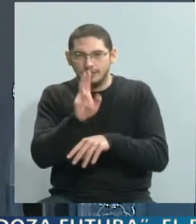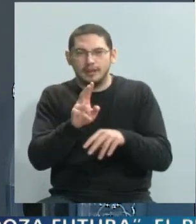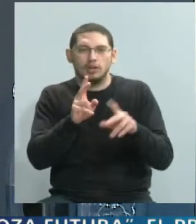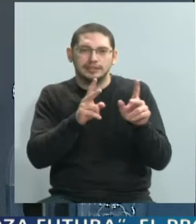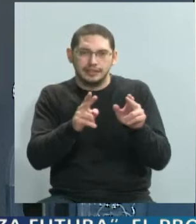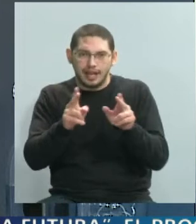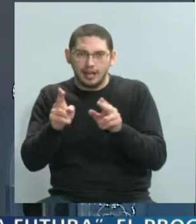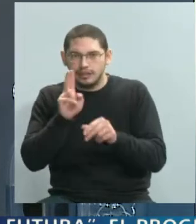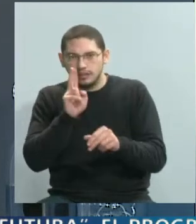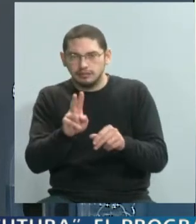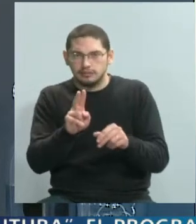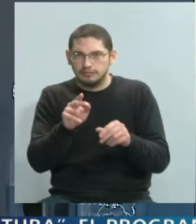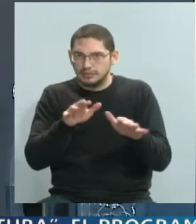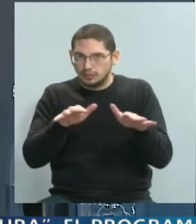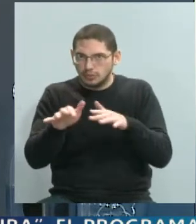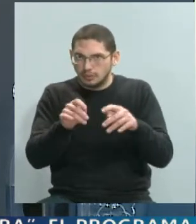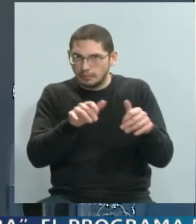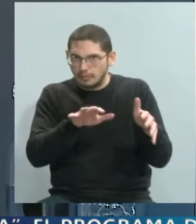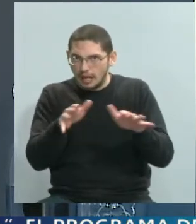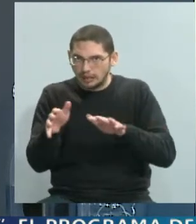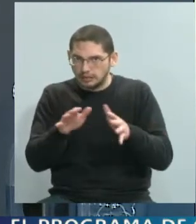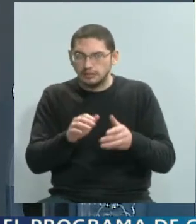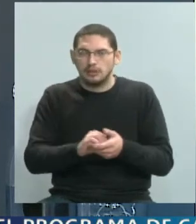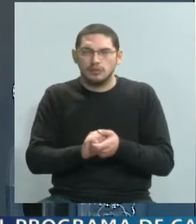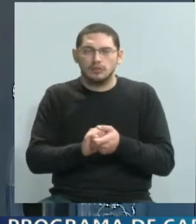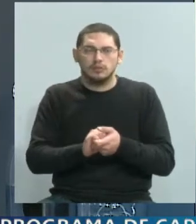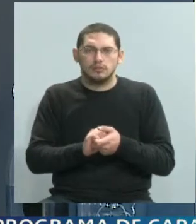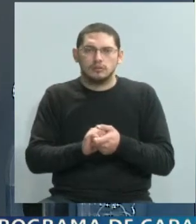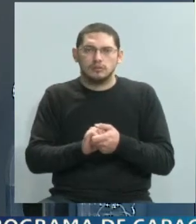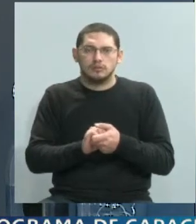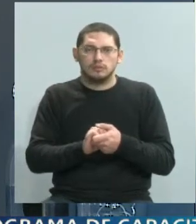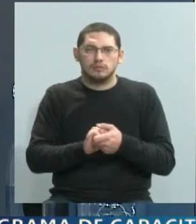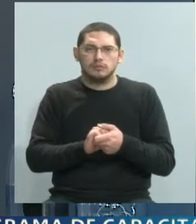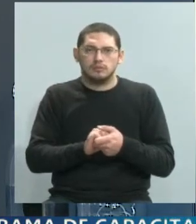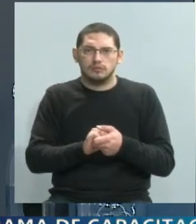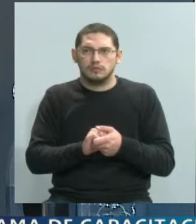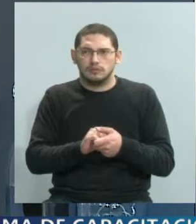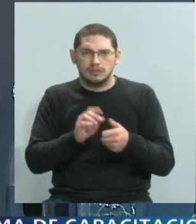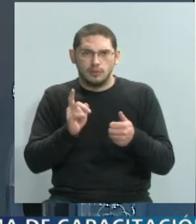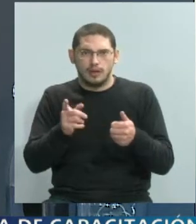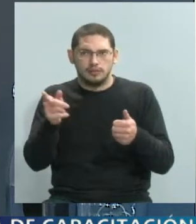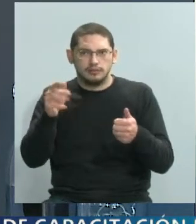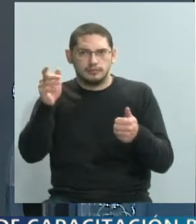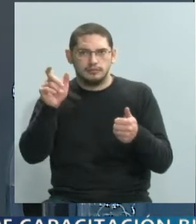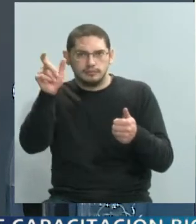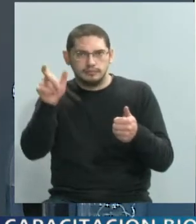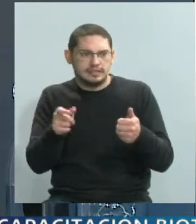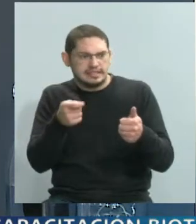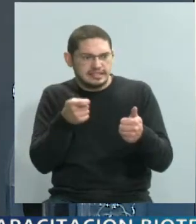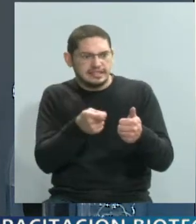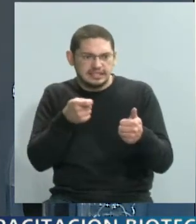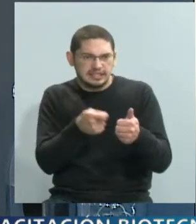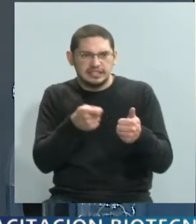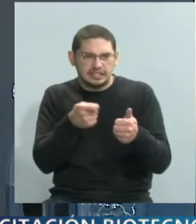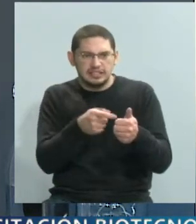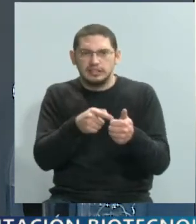esta situación en la cual hasta incluso es tanta la insistencia que hasta esos mismos chicos o chicas se creen que